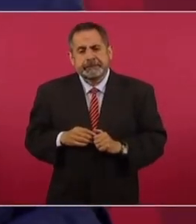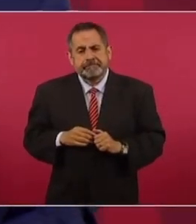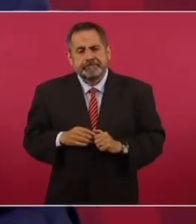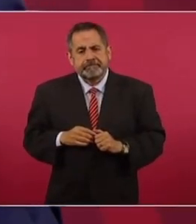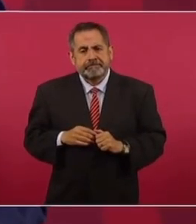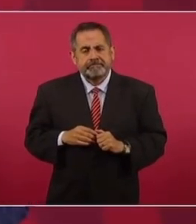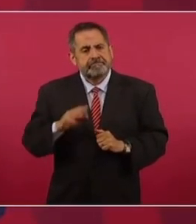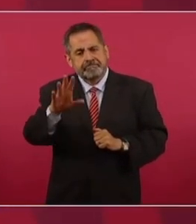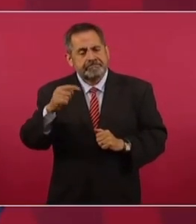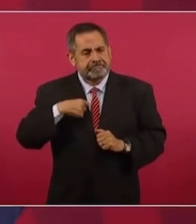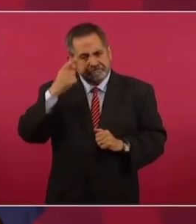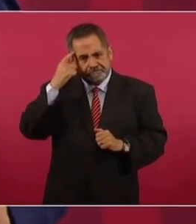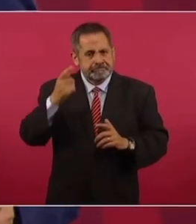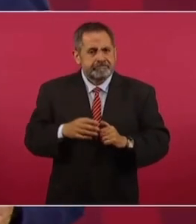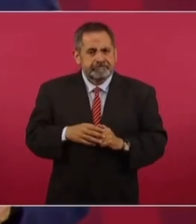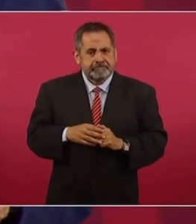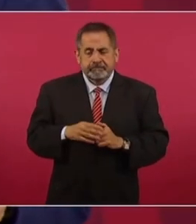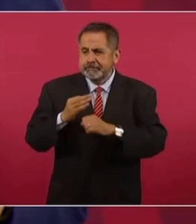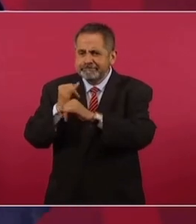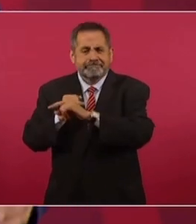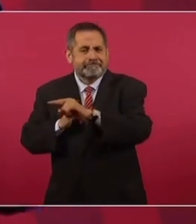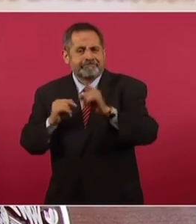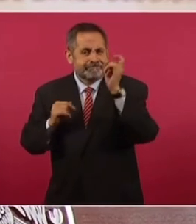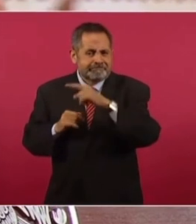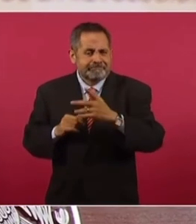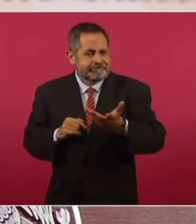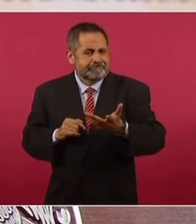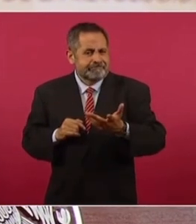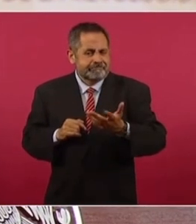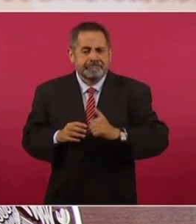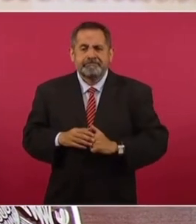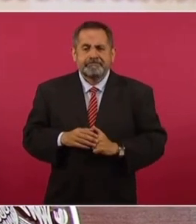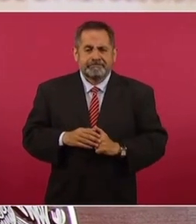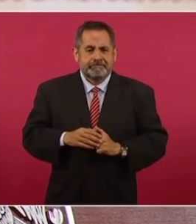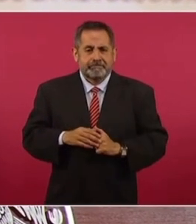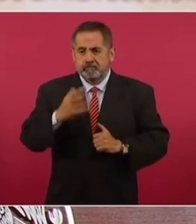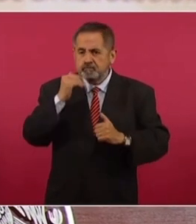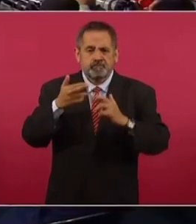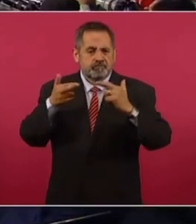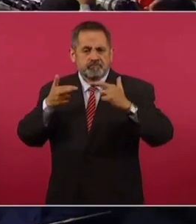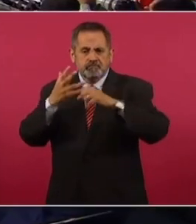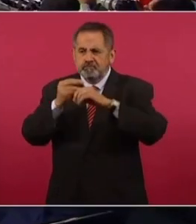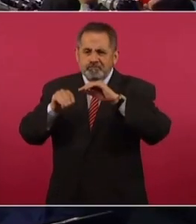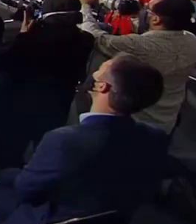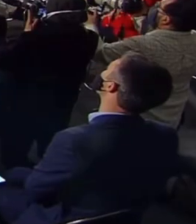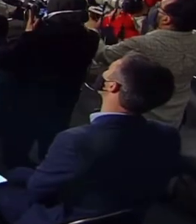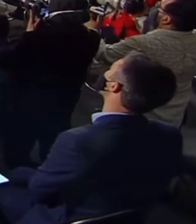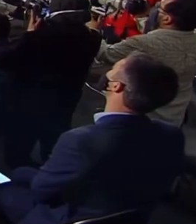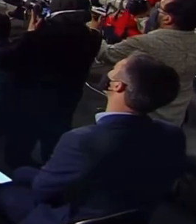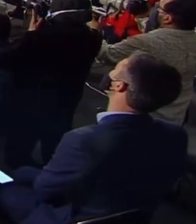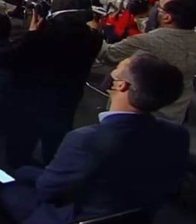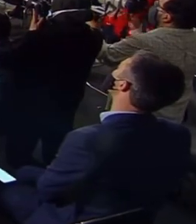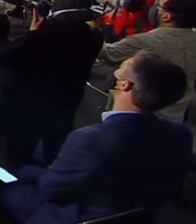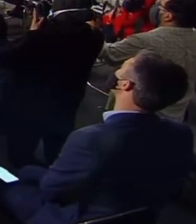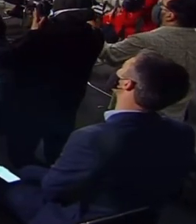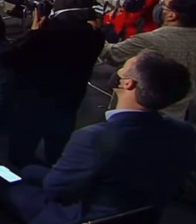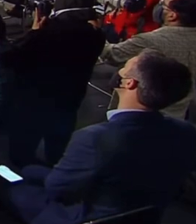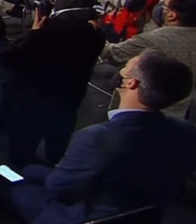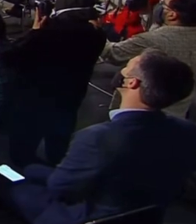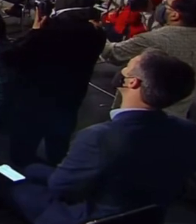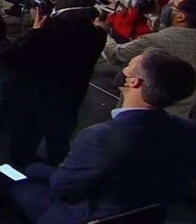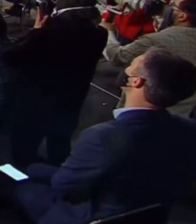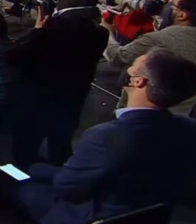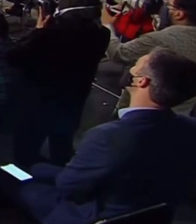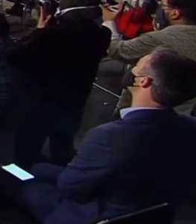ha dificultado porque no hay la infraestructura suficiente. No la hay, pero está abandonada